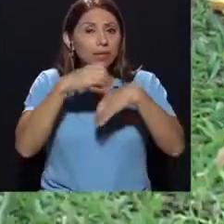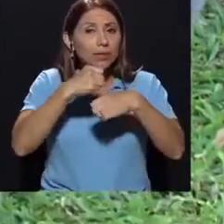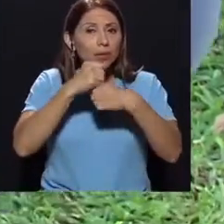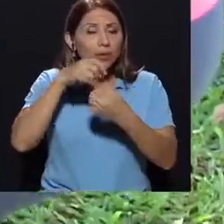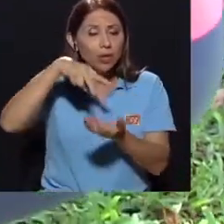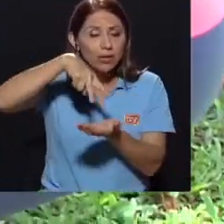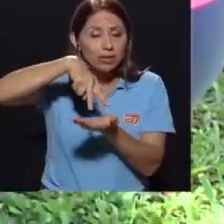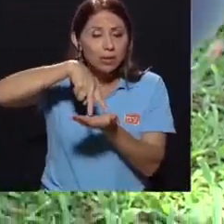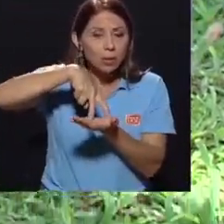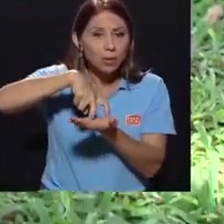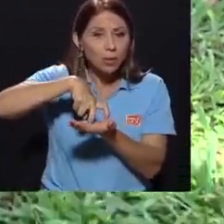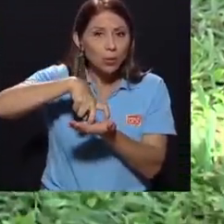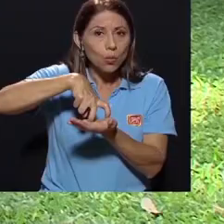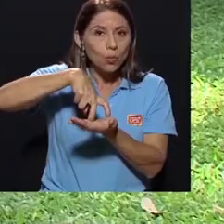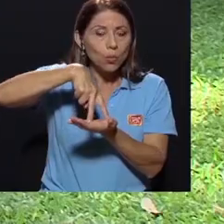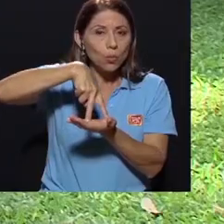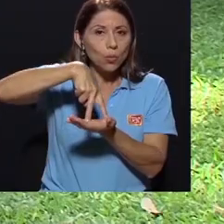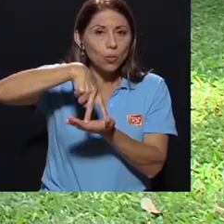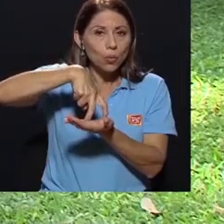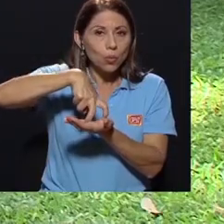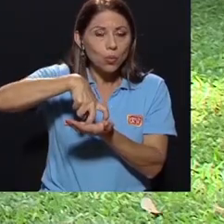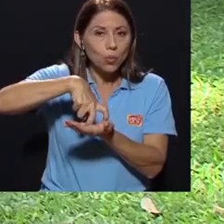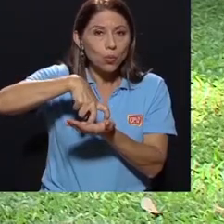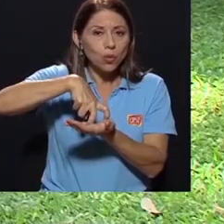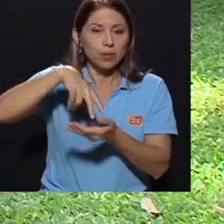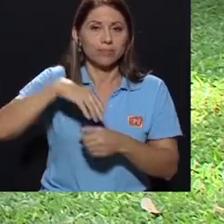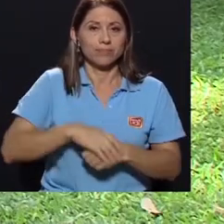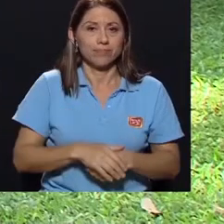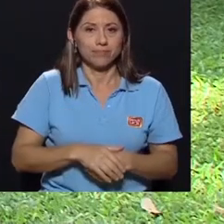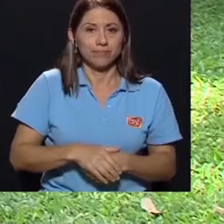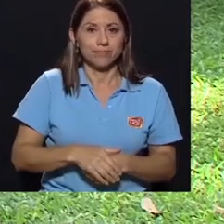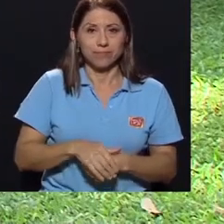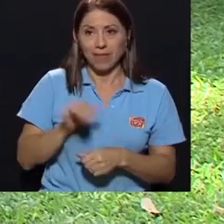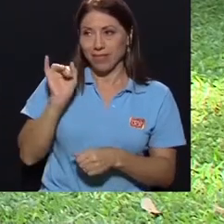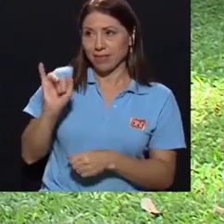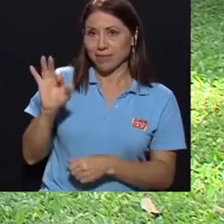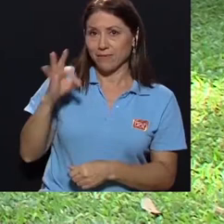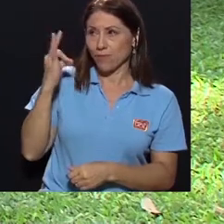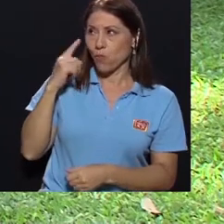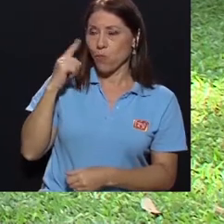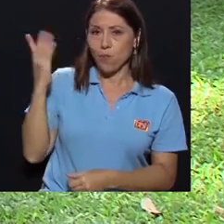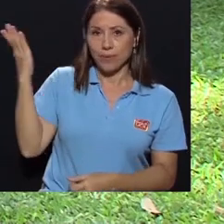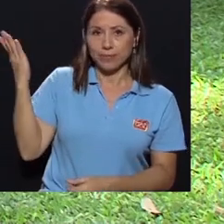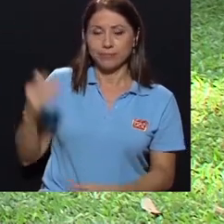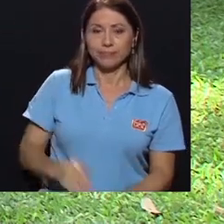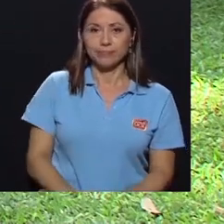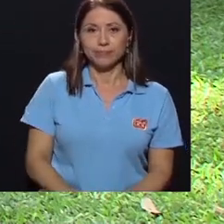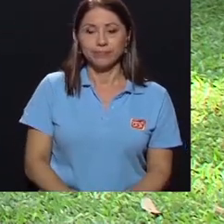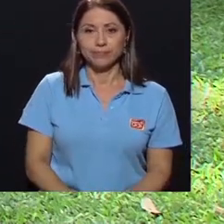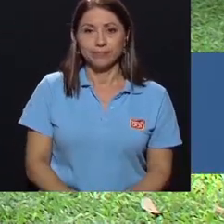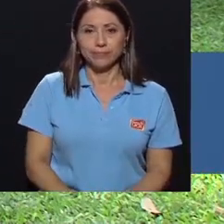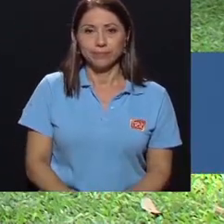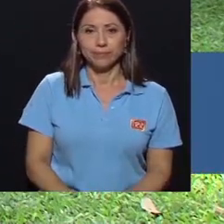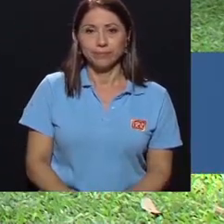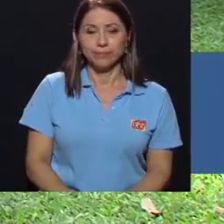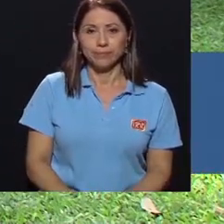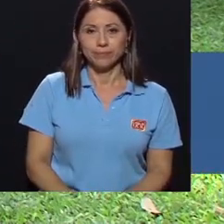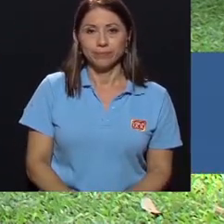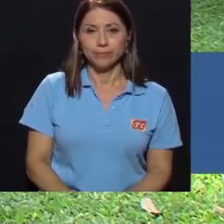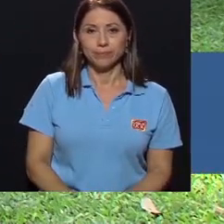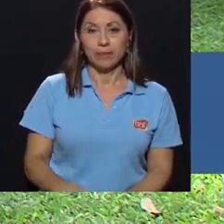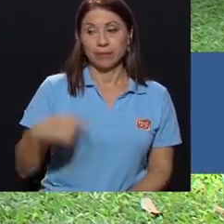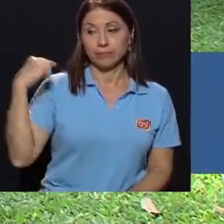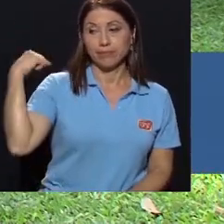sentadilla, la rodilla no sobrepase la punta del pie. Ajá. Y que la